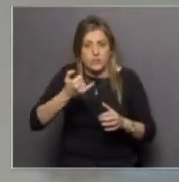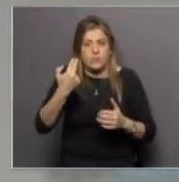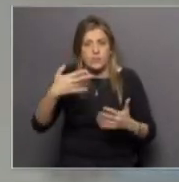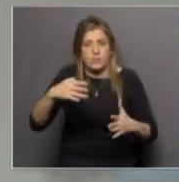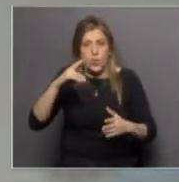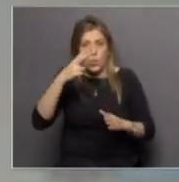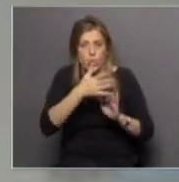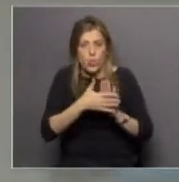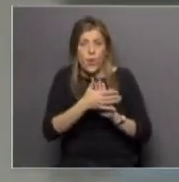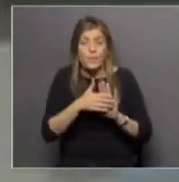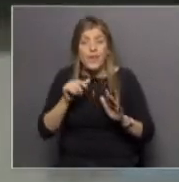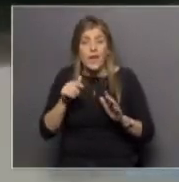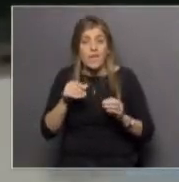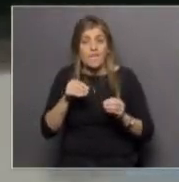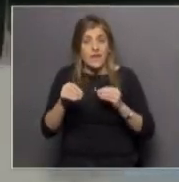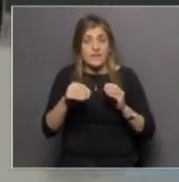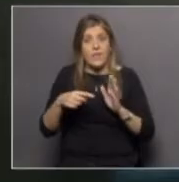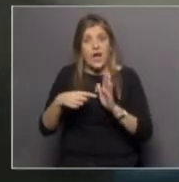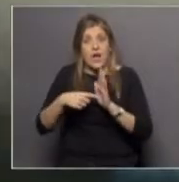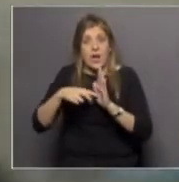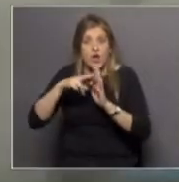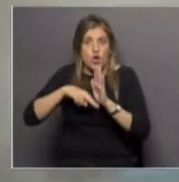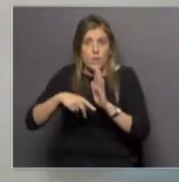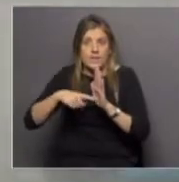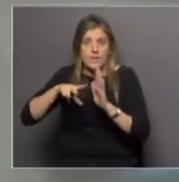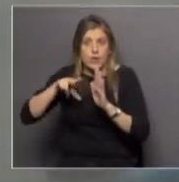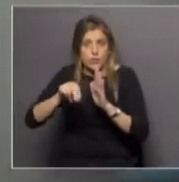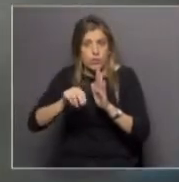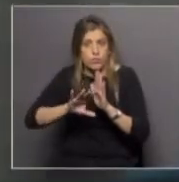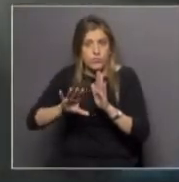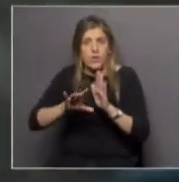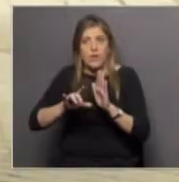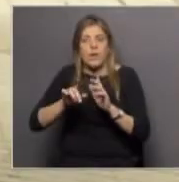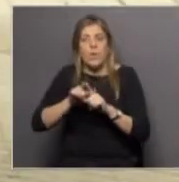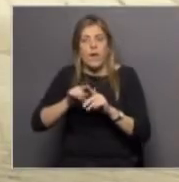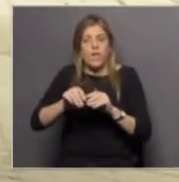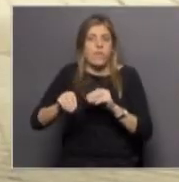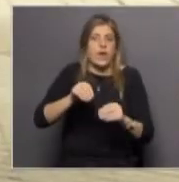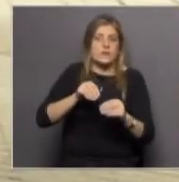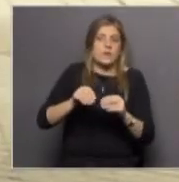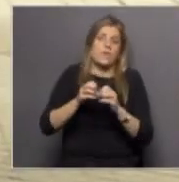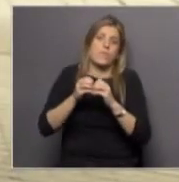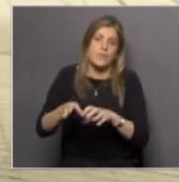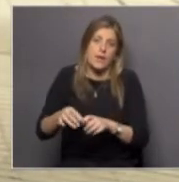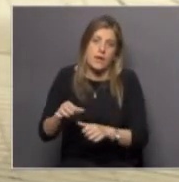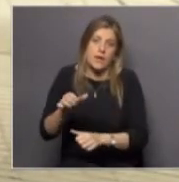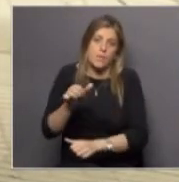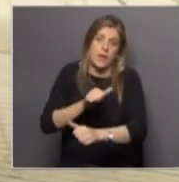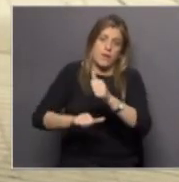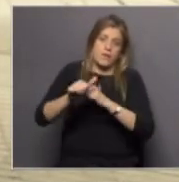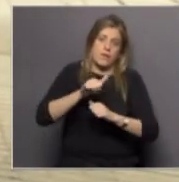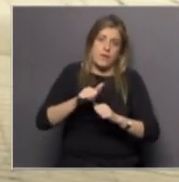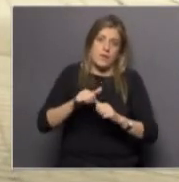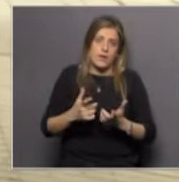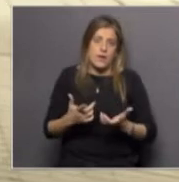pensamos que la flexibilización de la normativa es como un retroceso a todo lo que habíamos avanzado en control de tabaco que lo entendemos como